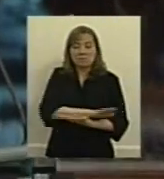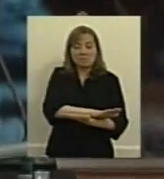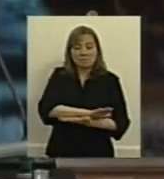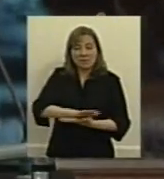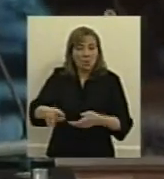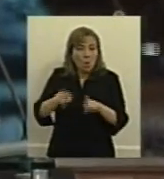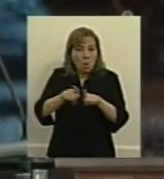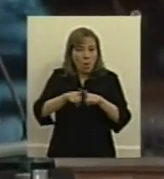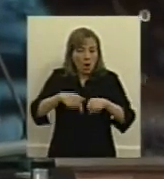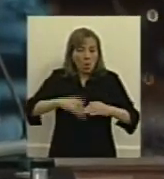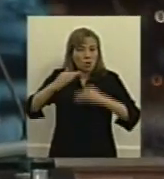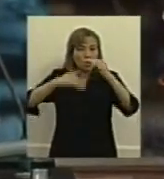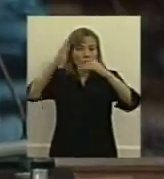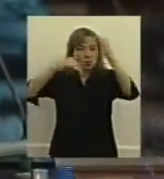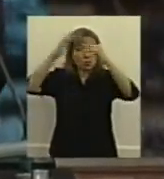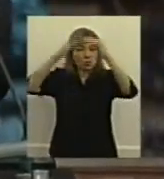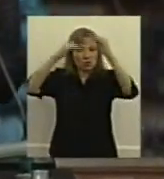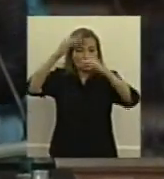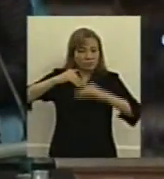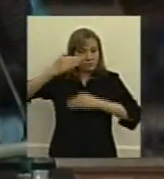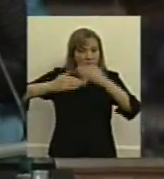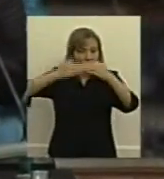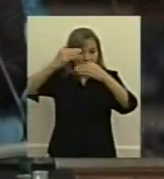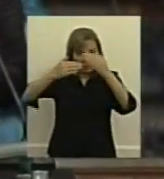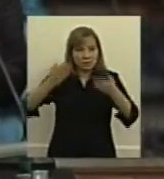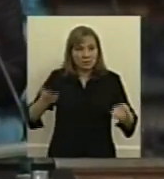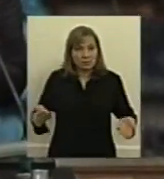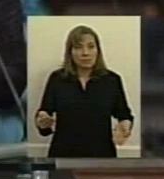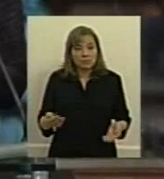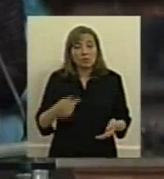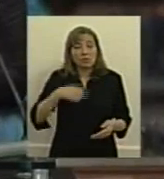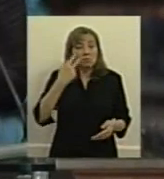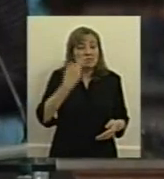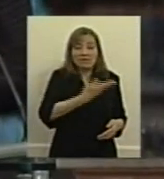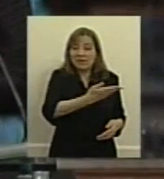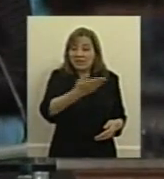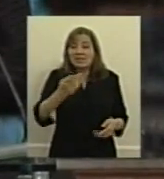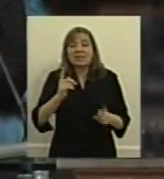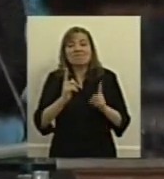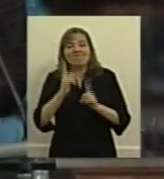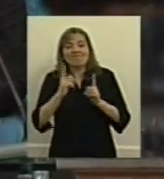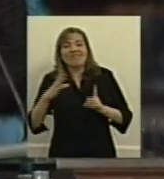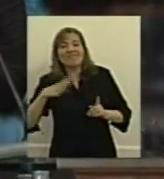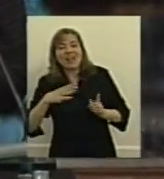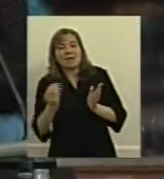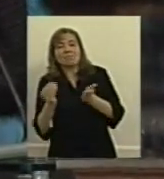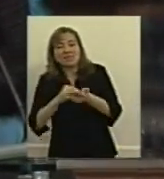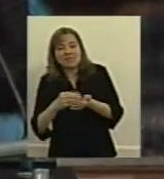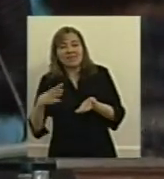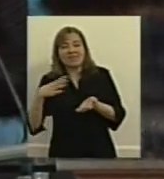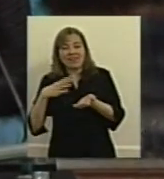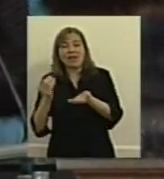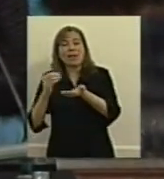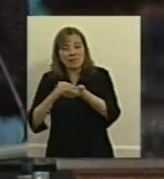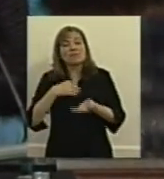construcción permanente y ustedes van a ver que siempre van a encontrar que falta algo y que siempre hay algo